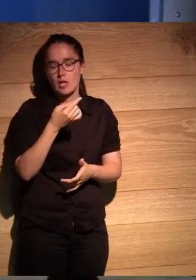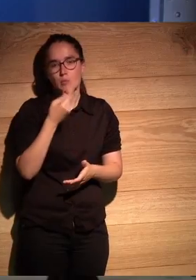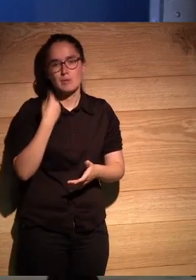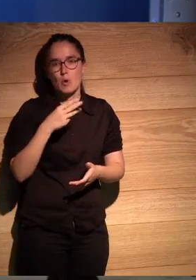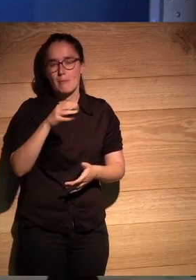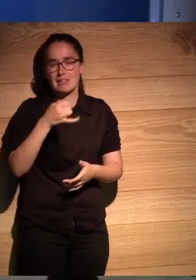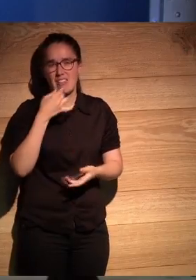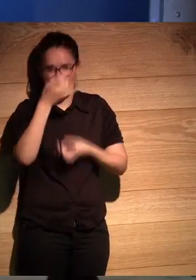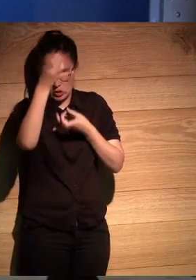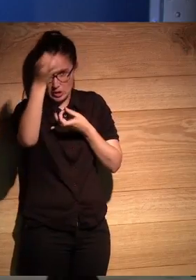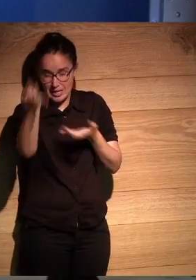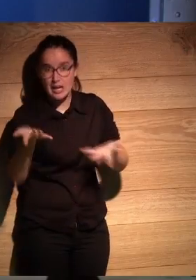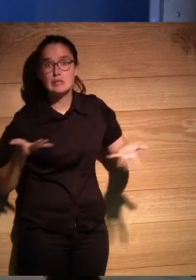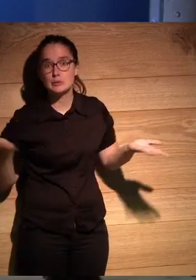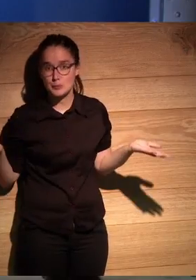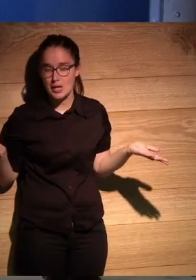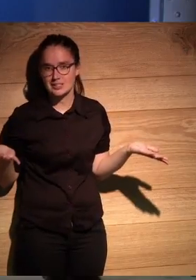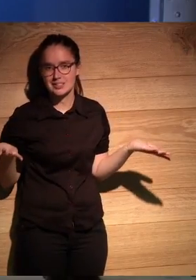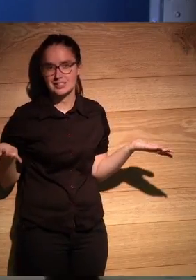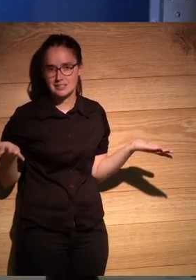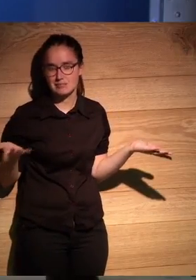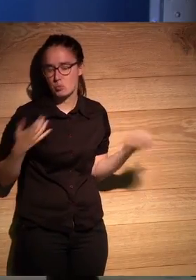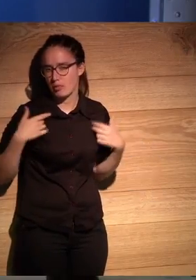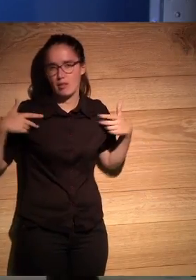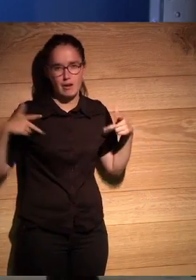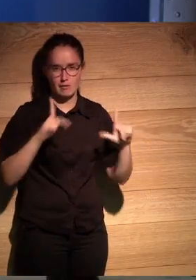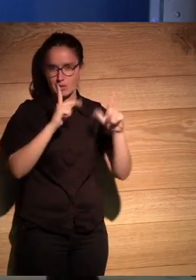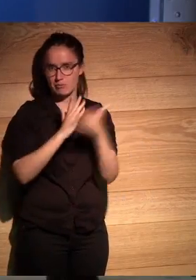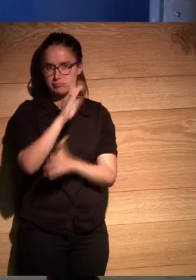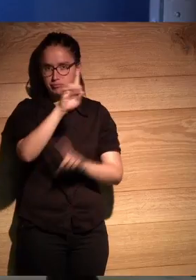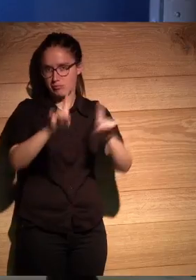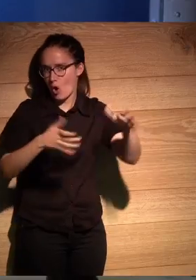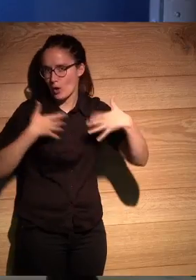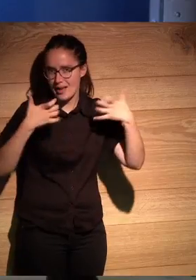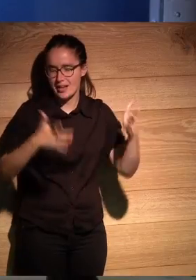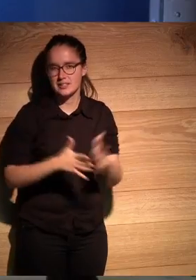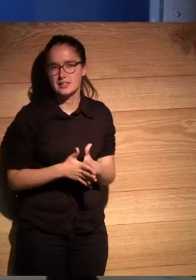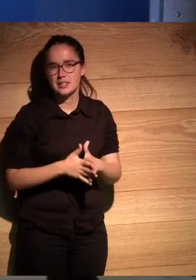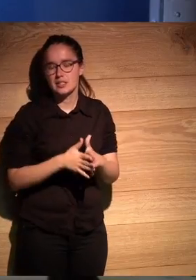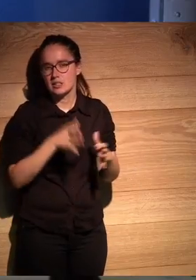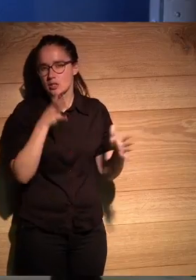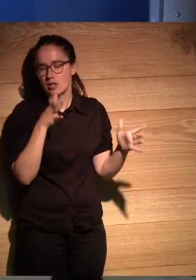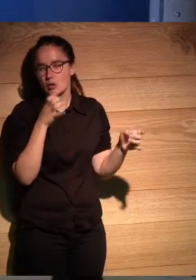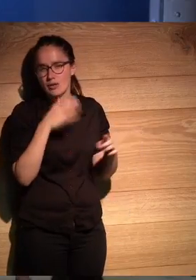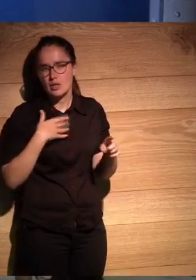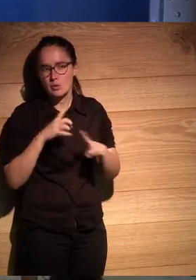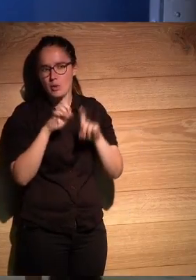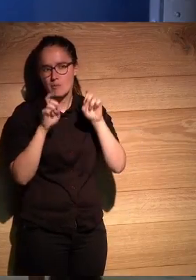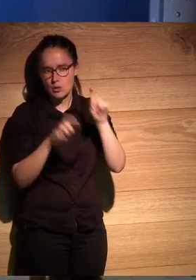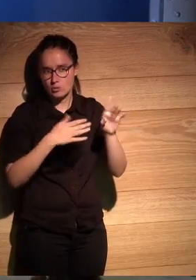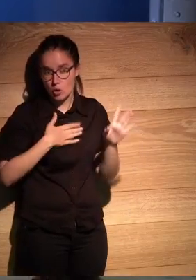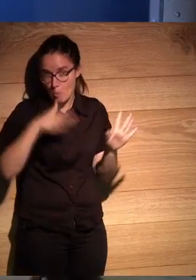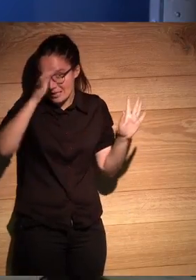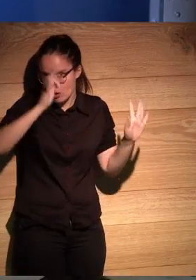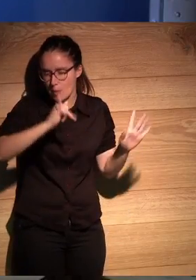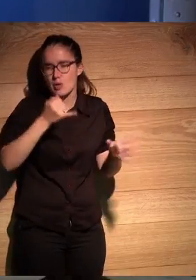Patty diciendo pendejadas pues siéntanse libres para porque a la luz de lo que hablábamos recién me interesaba hacer una pregunta a ella yo